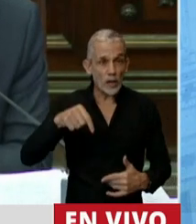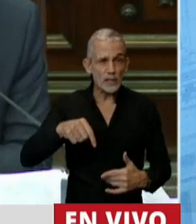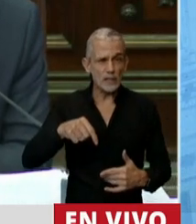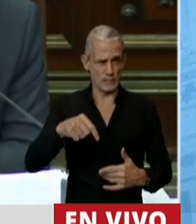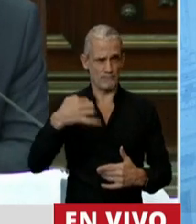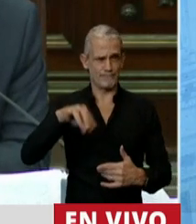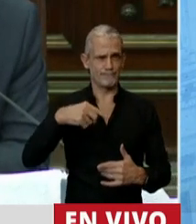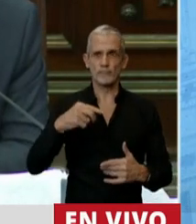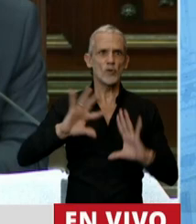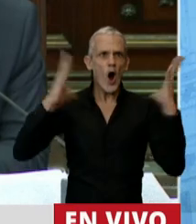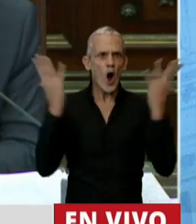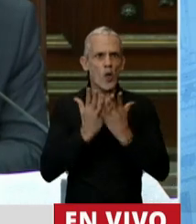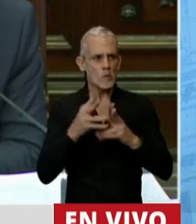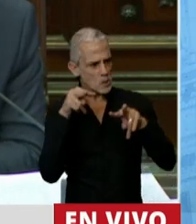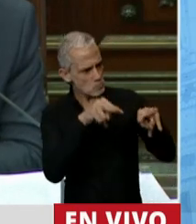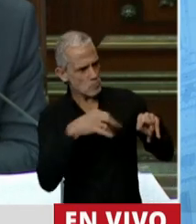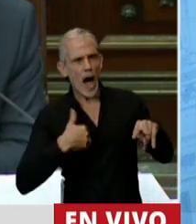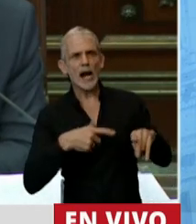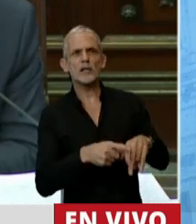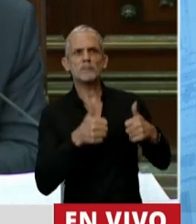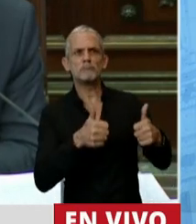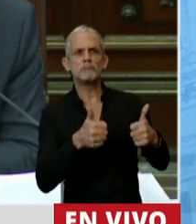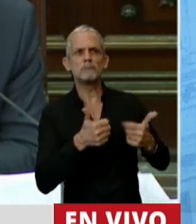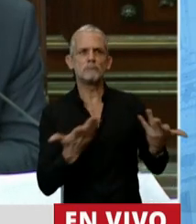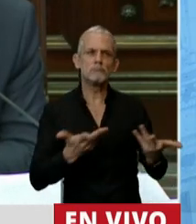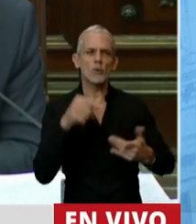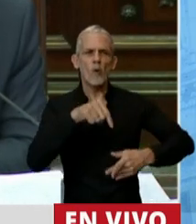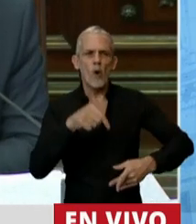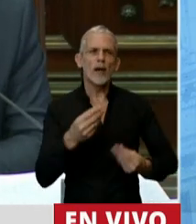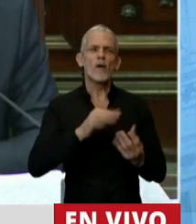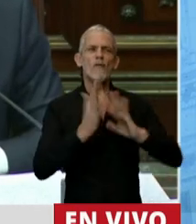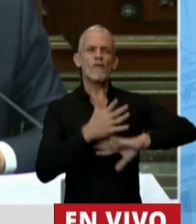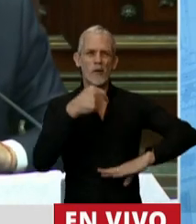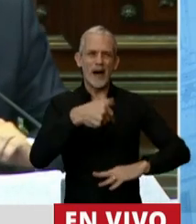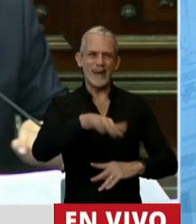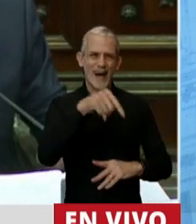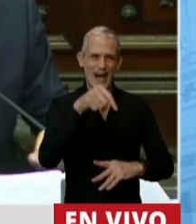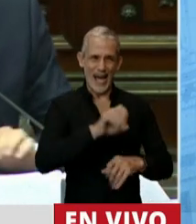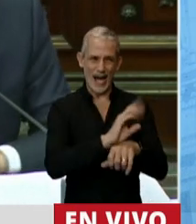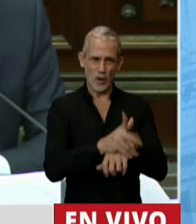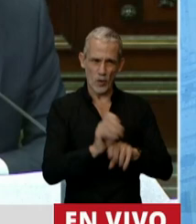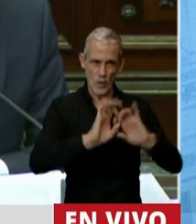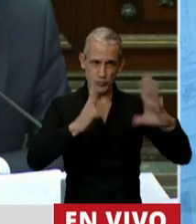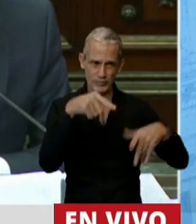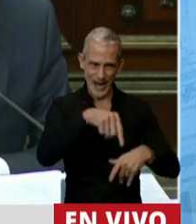inclusive elogiado en el mundo acerca de los efectos que tiene en este tratamiento que le vamos dando a la pandemia,